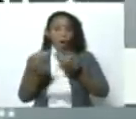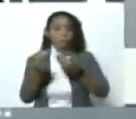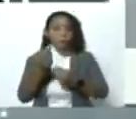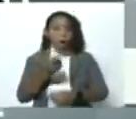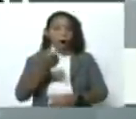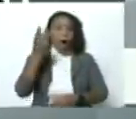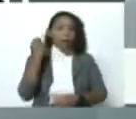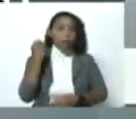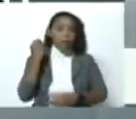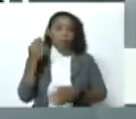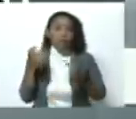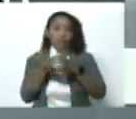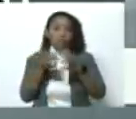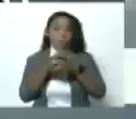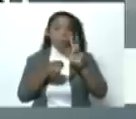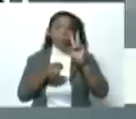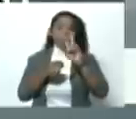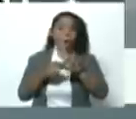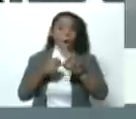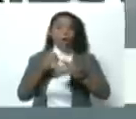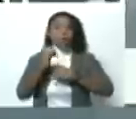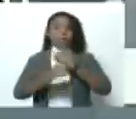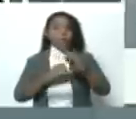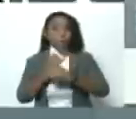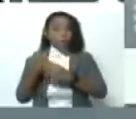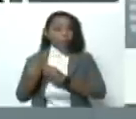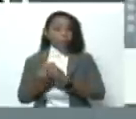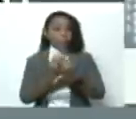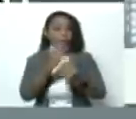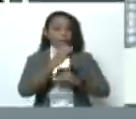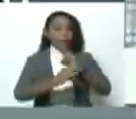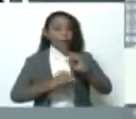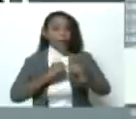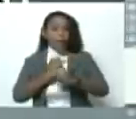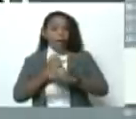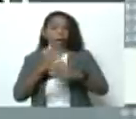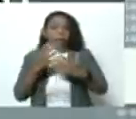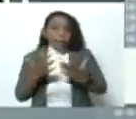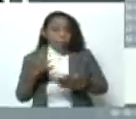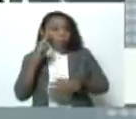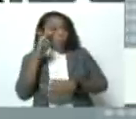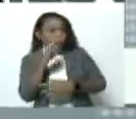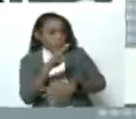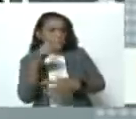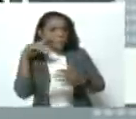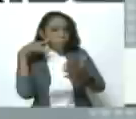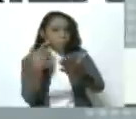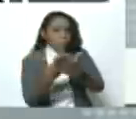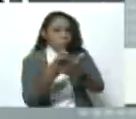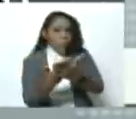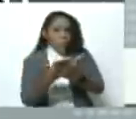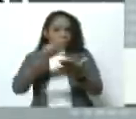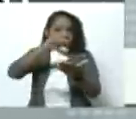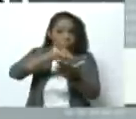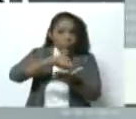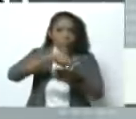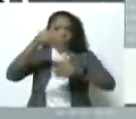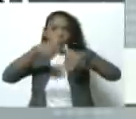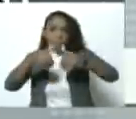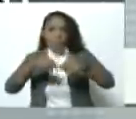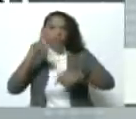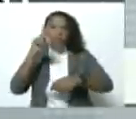ayer, de los grupos observadores, de vendedores, de acompañantes internacionales, que vieron, también visitaron los centros, también